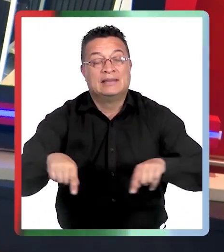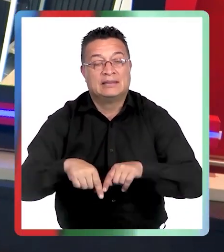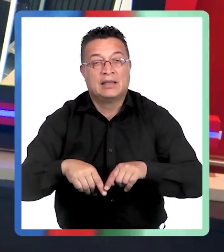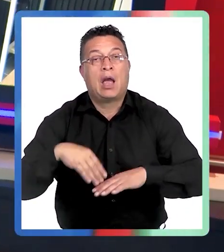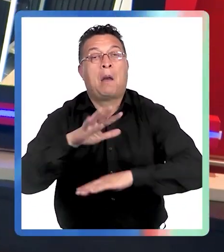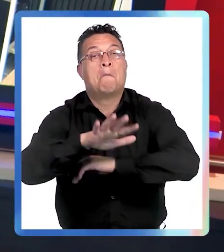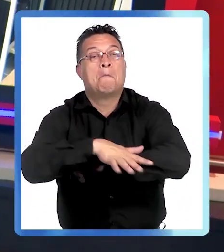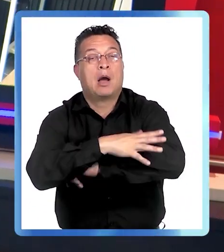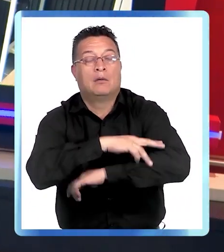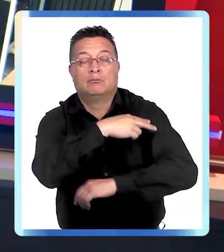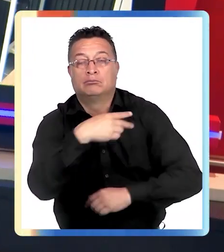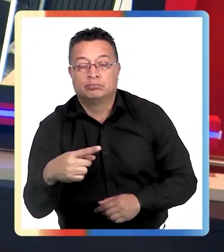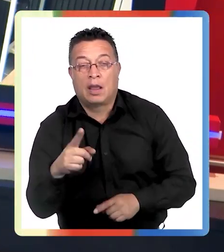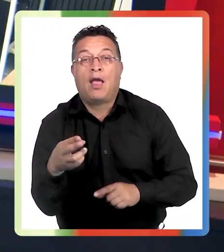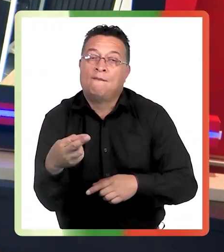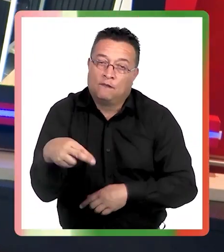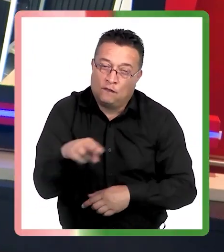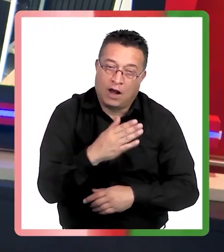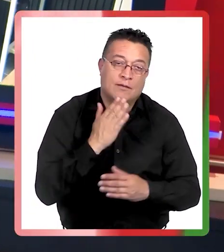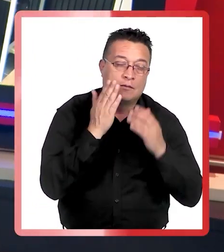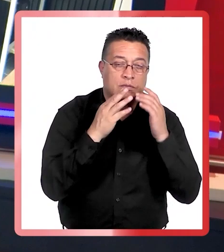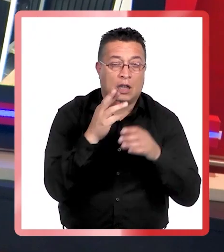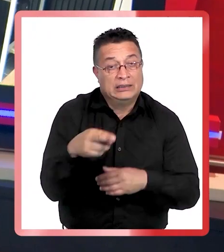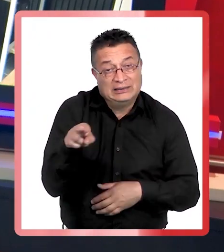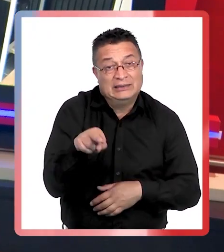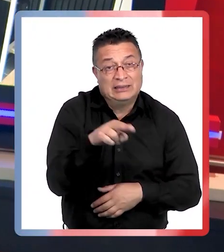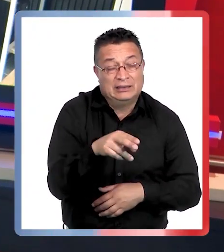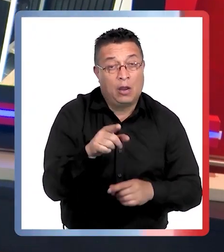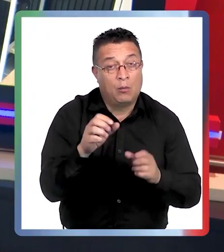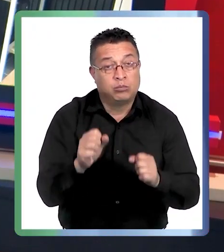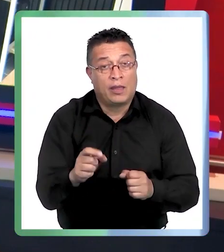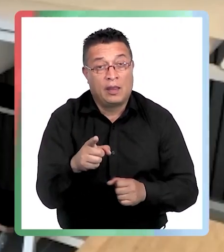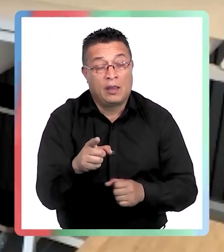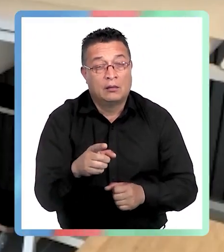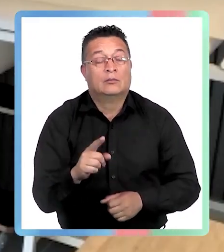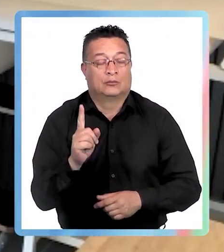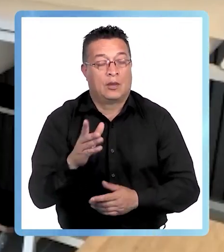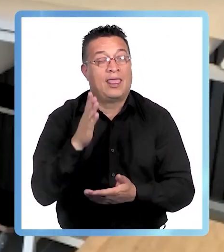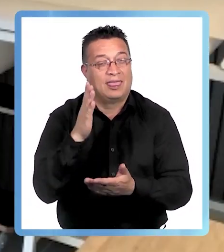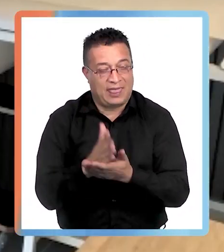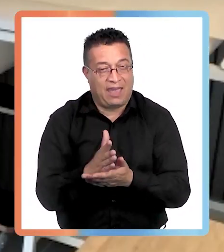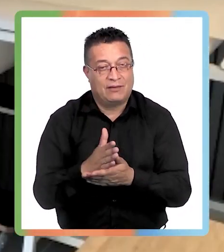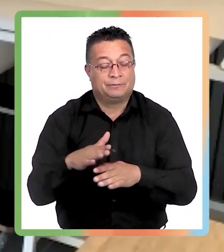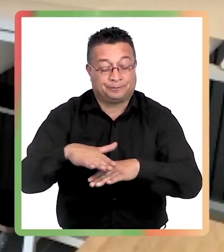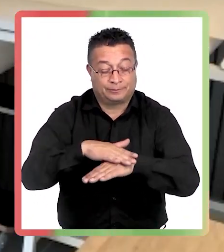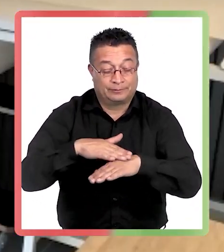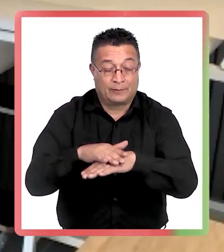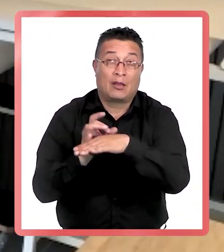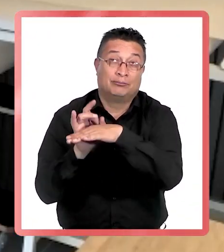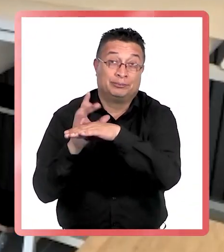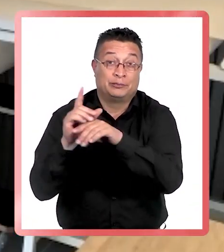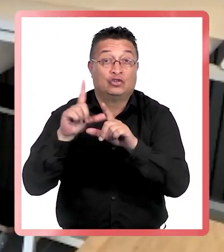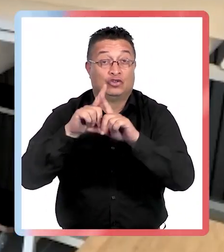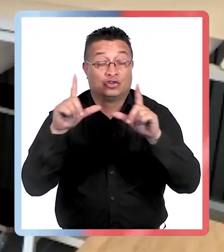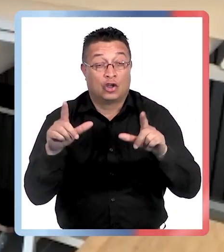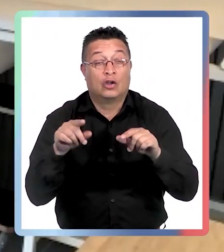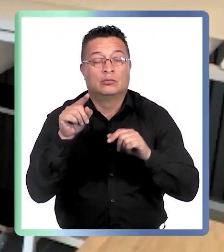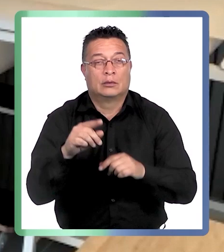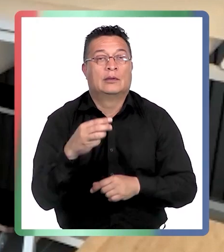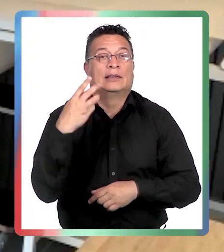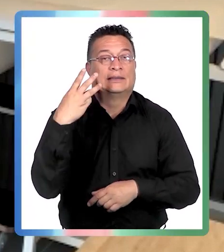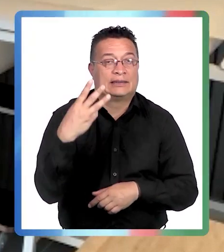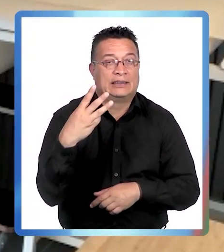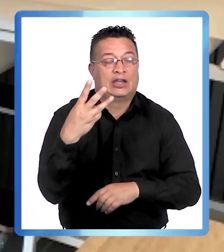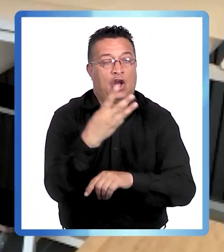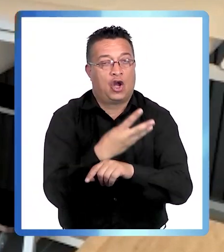con mayor razón, hay que reaplicarlo. ¿Con qué frecuencia debería hacerlo la gente? Uno debería reaplicar el fotoprotector idealmente cada